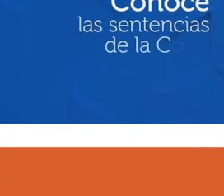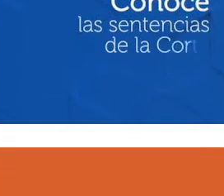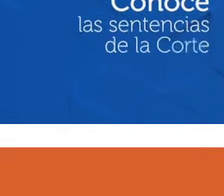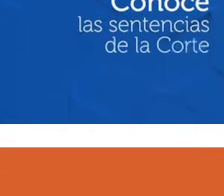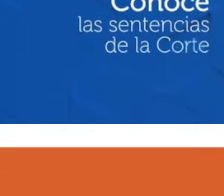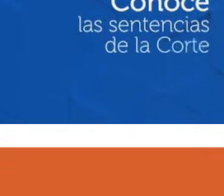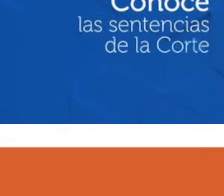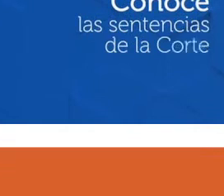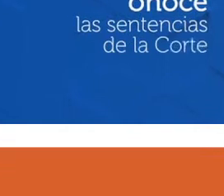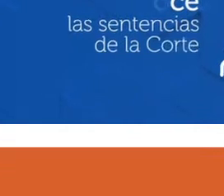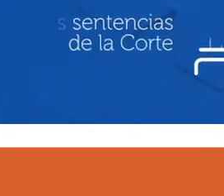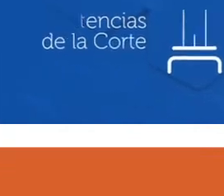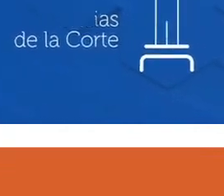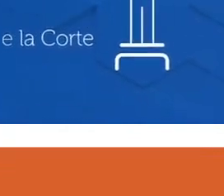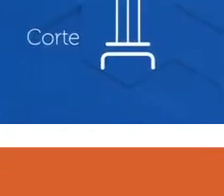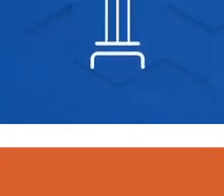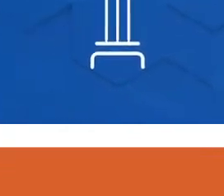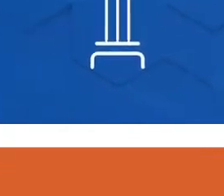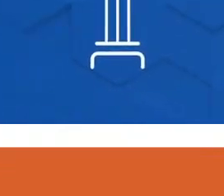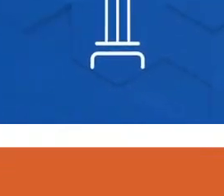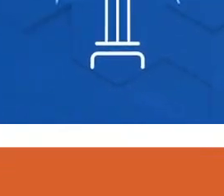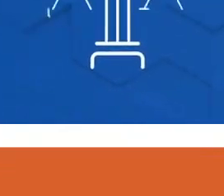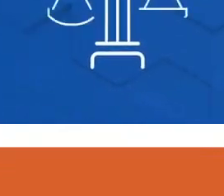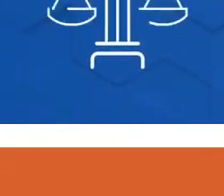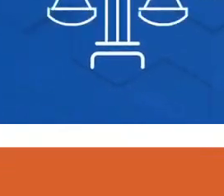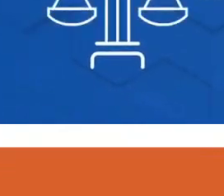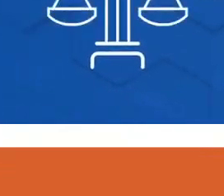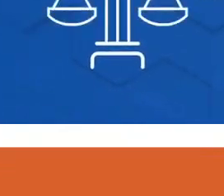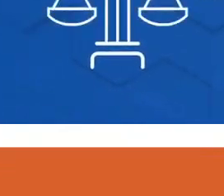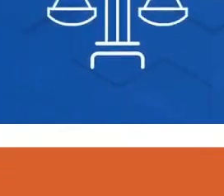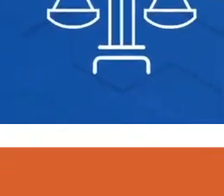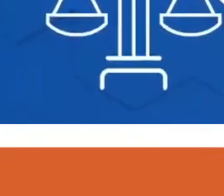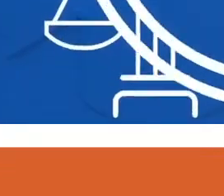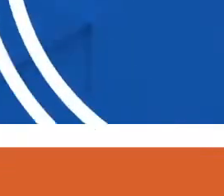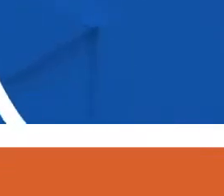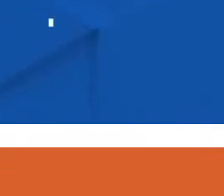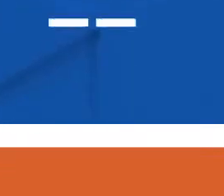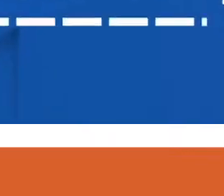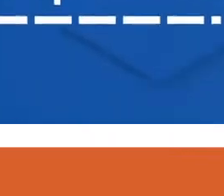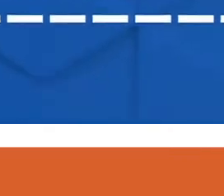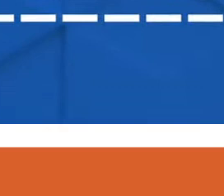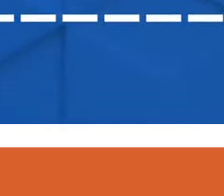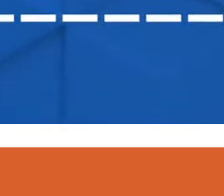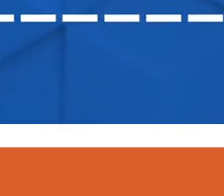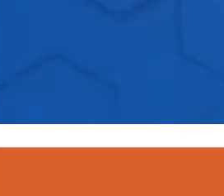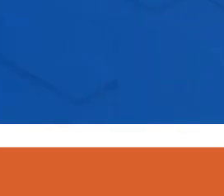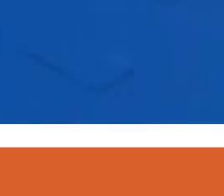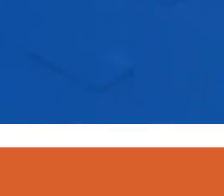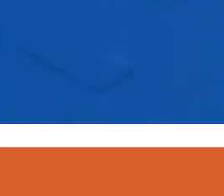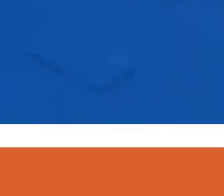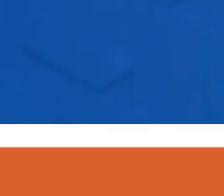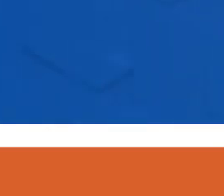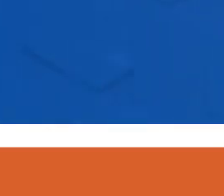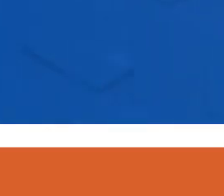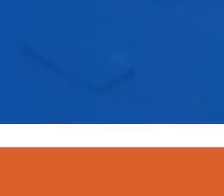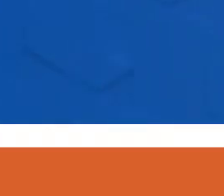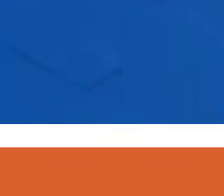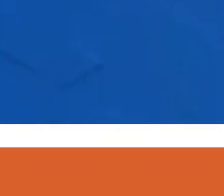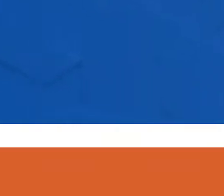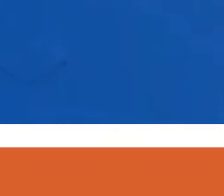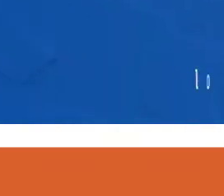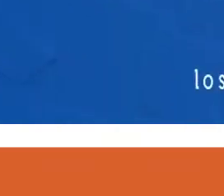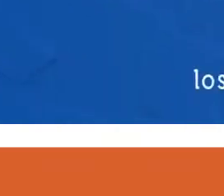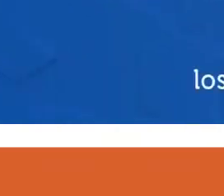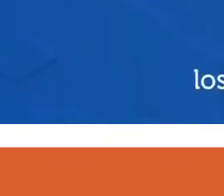Conoce las sentencias de la Corte que protegen los derechos humanos de todas las personas. Para ampliar tu conocimiento sobre el trabajo jurisdiccional,